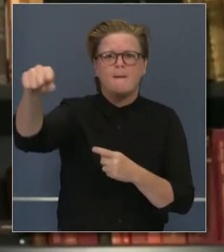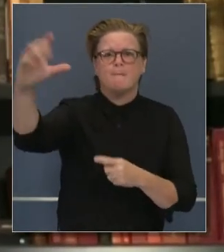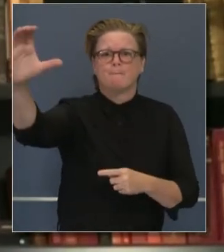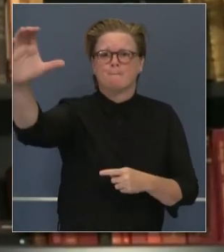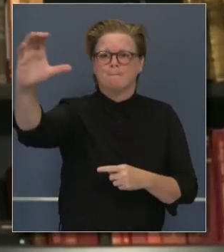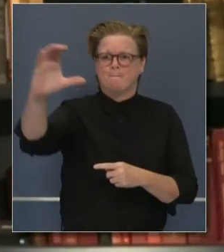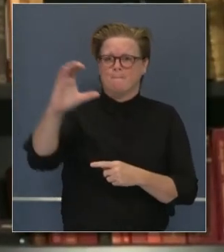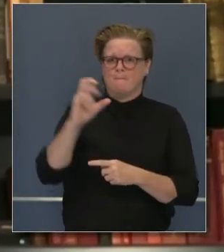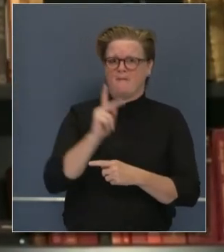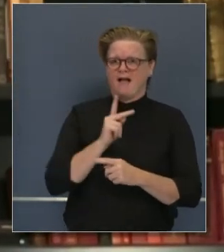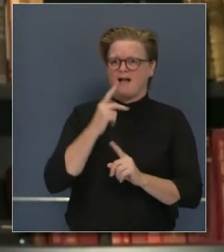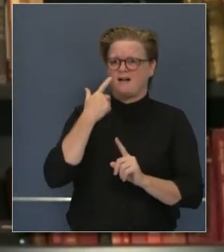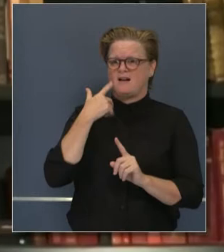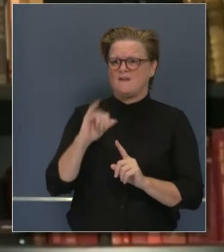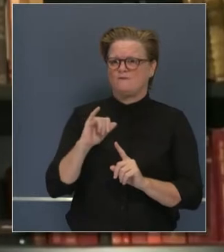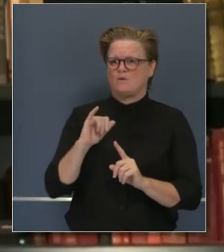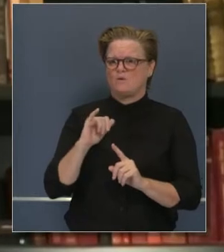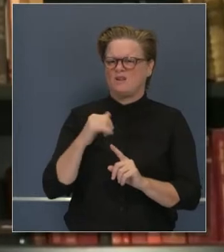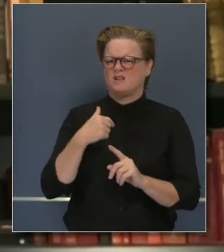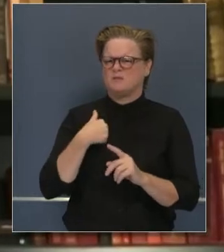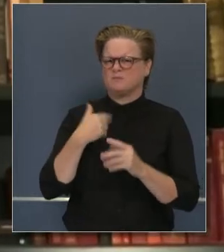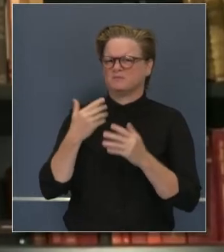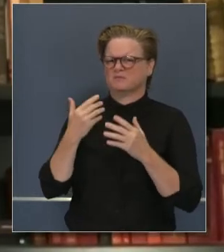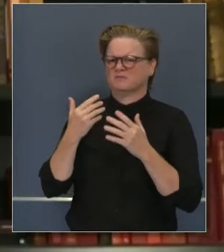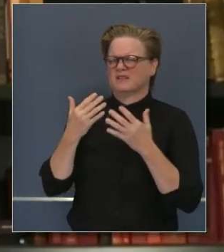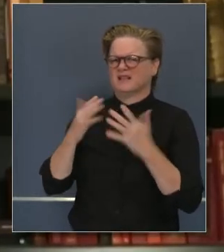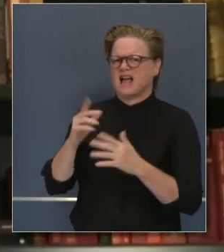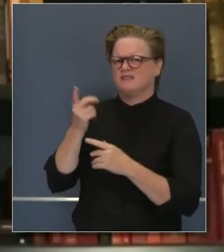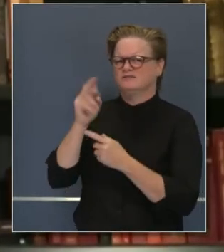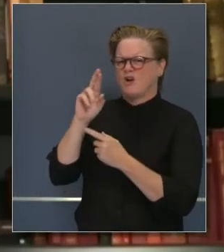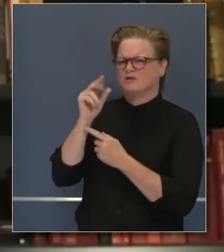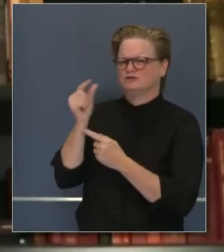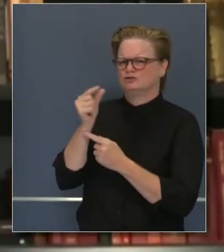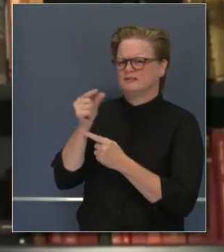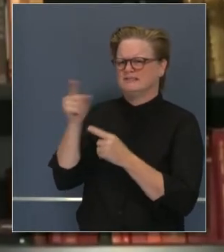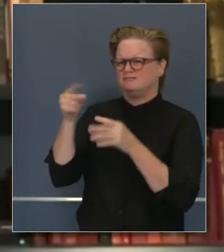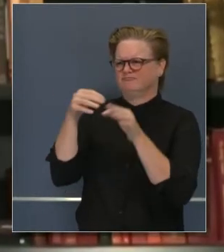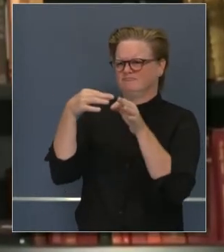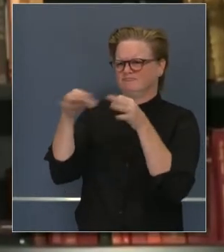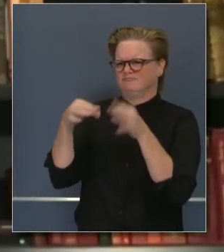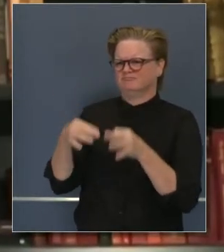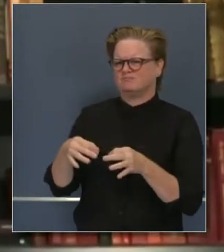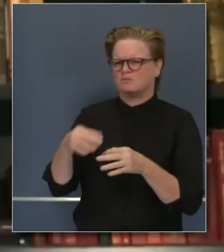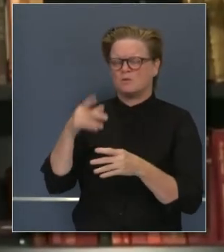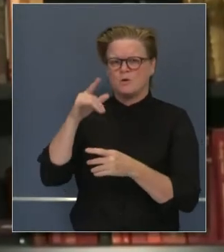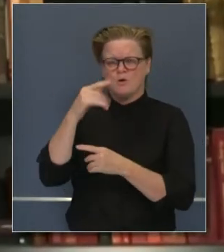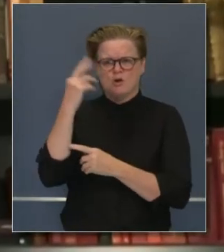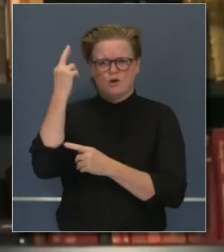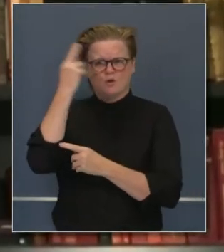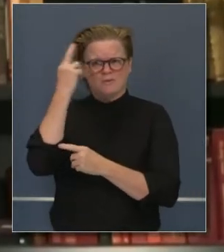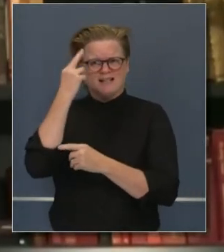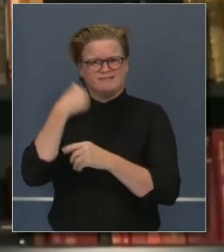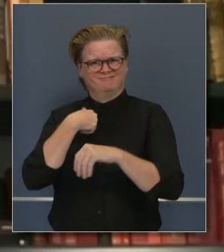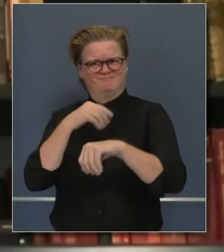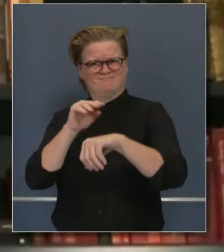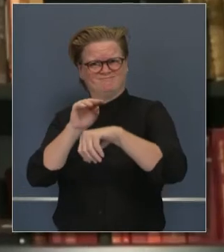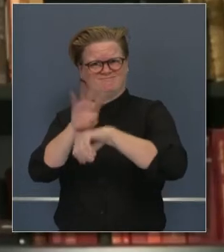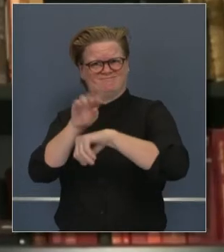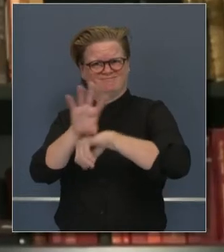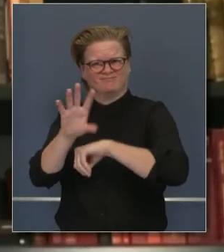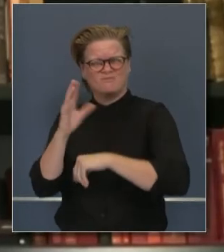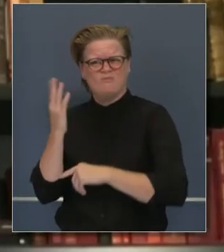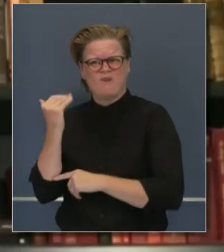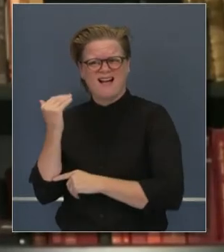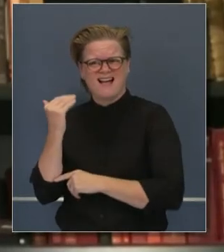California. Tal vez nos pueda dar usted un sentido de la razón por la cual expedimos